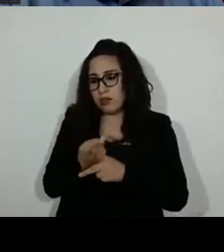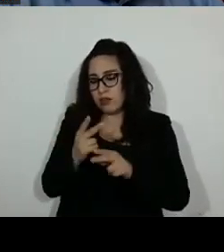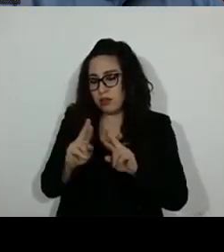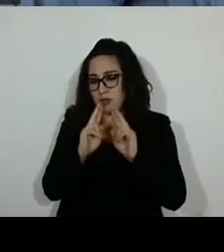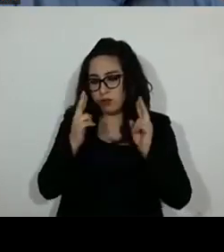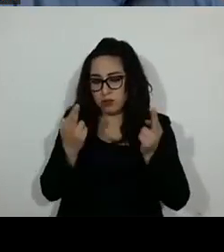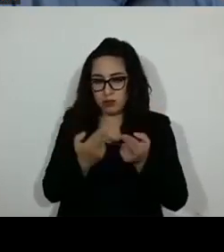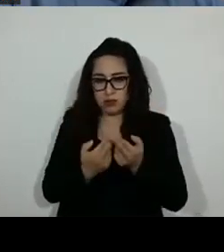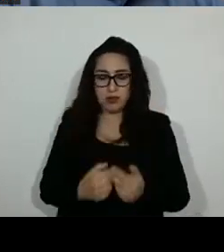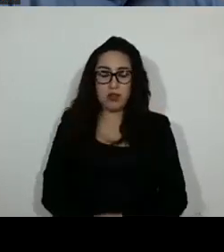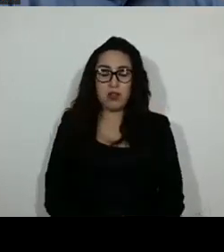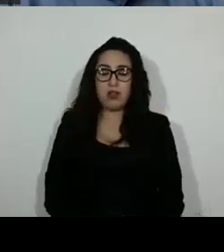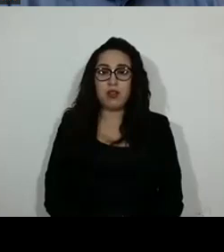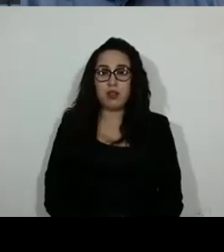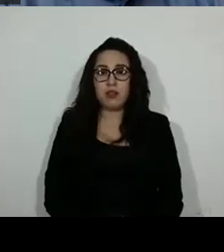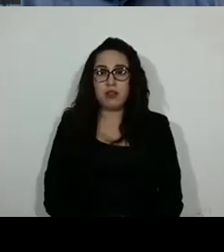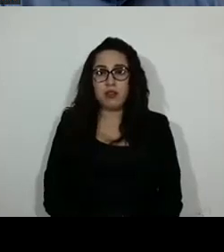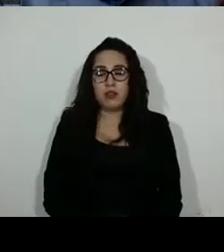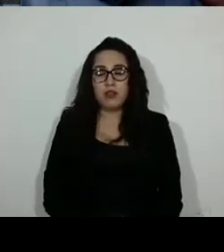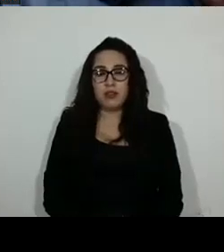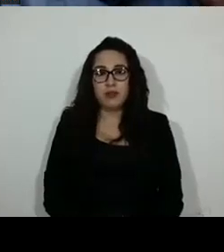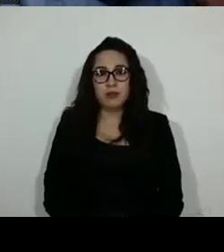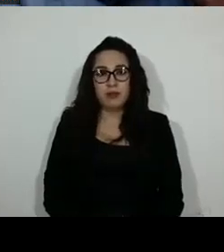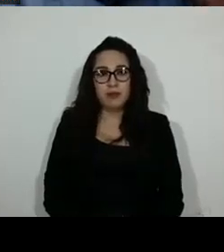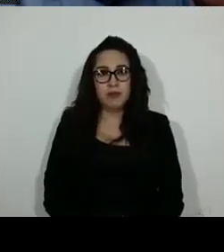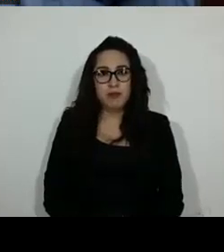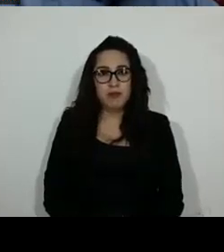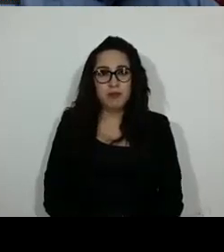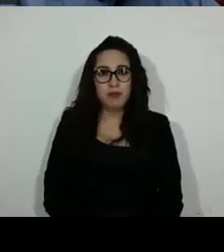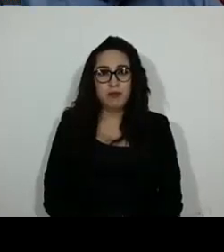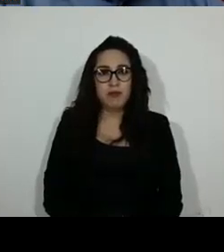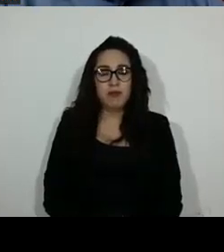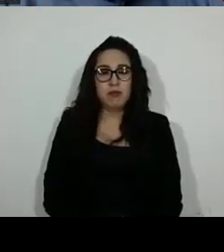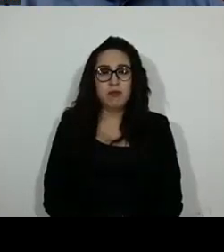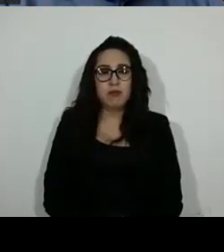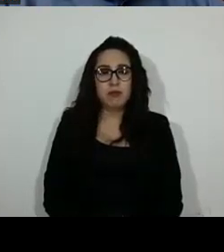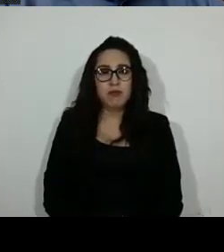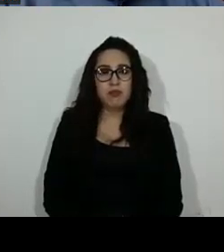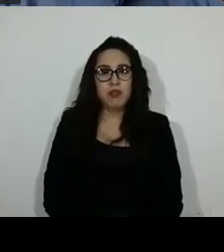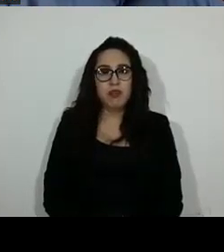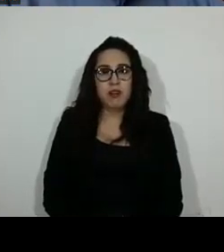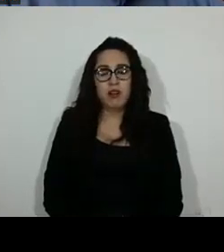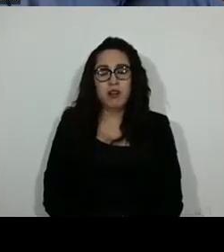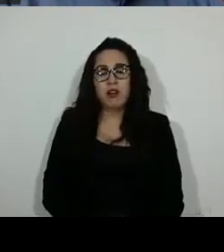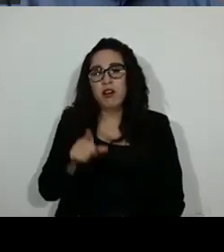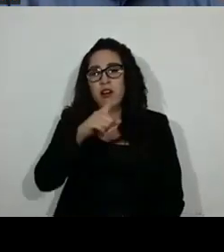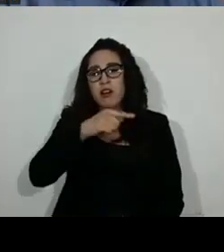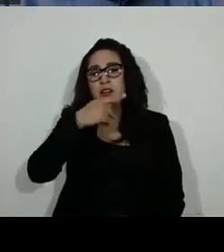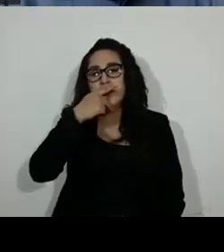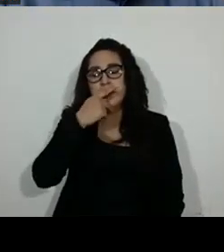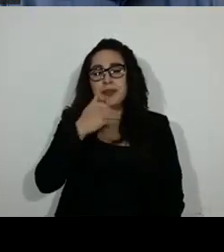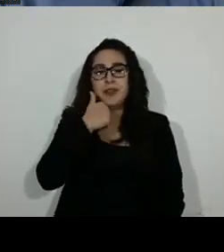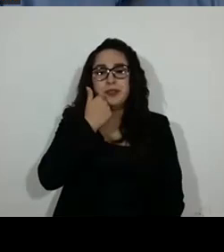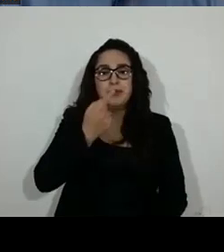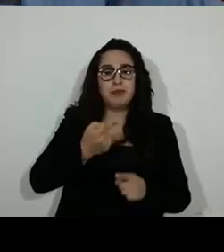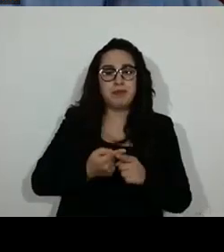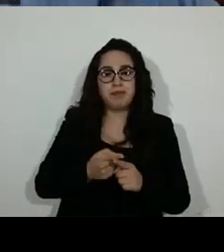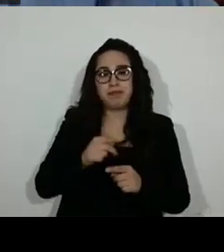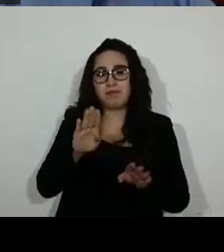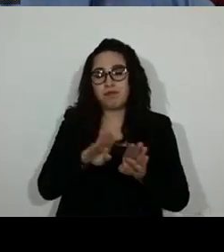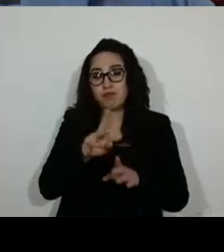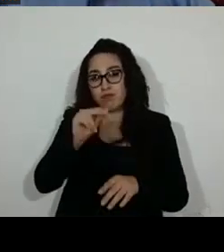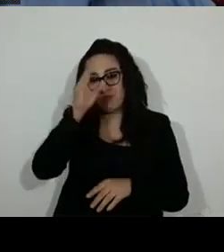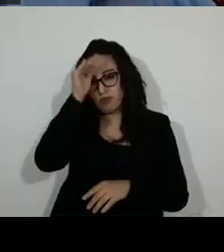referencia, por lo que quien así lo decida, si va a manifestar lo de yo a vos diciendo su nombre completo.